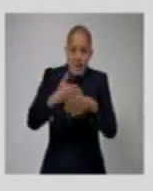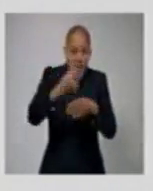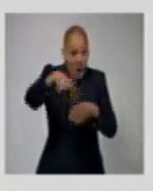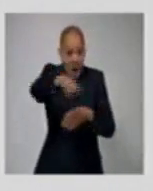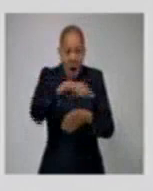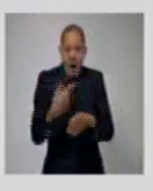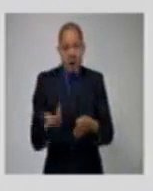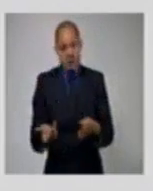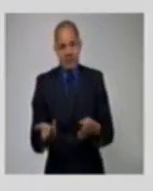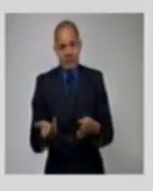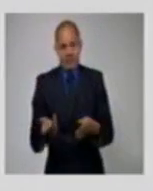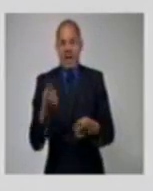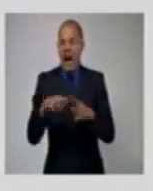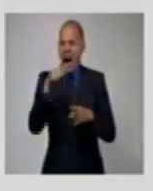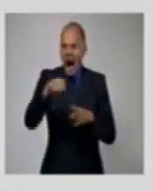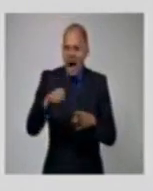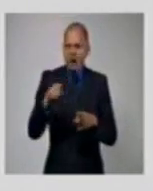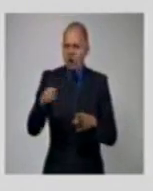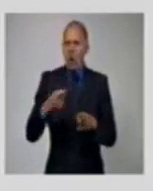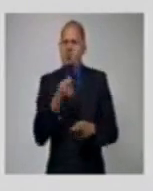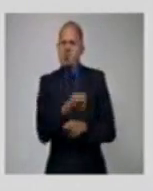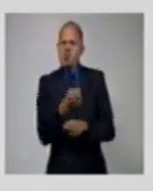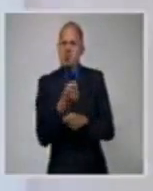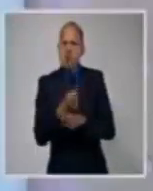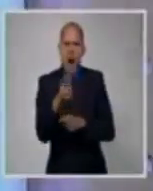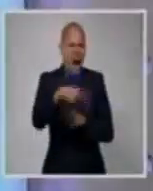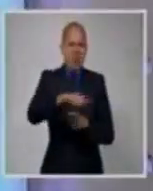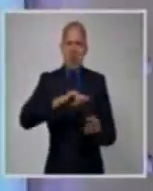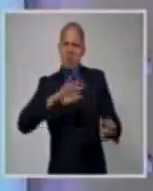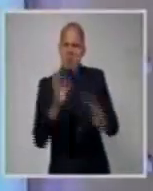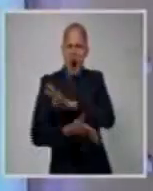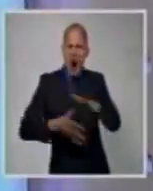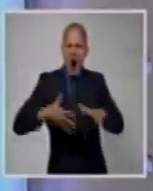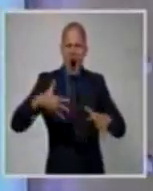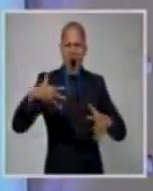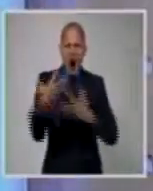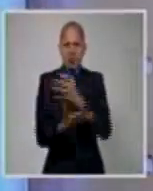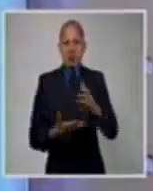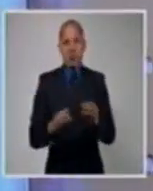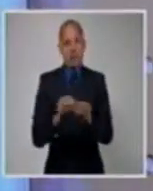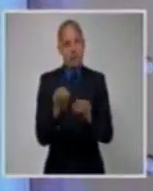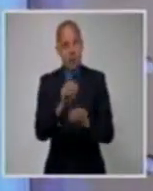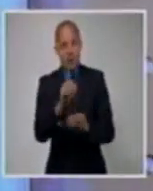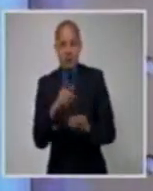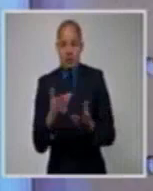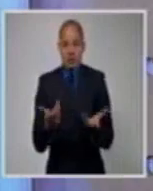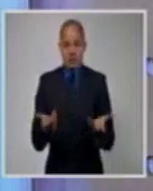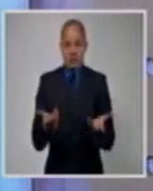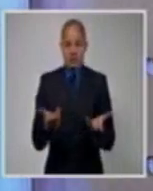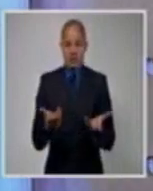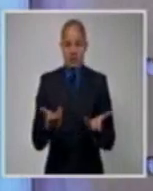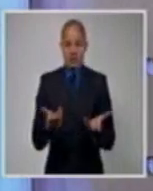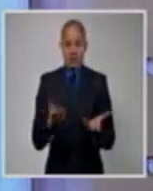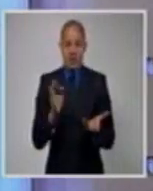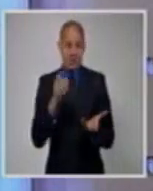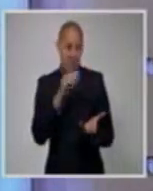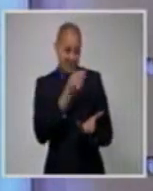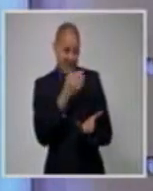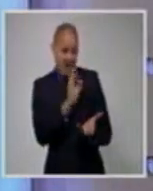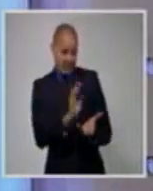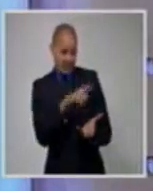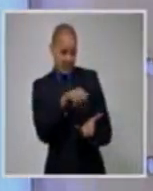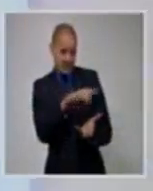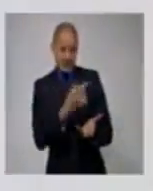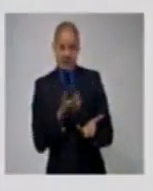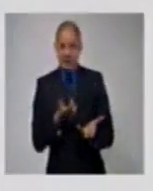posible. Provocar lo más posible hasta lograr una reacción que puedan utilizar. Lo que acabas de comentar, Alexis.